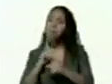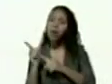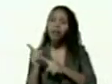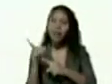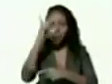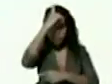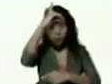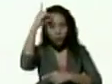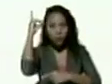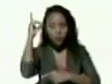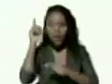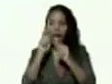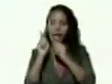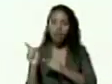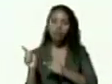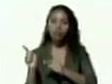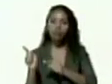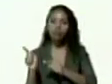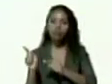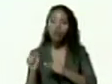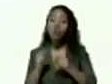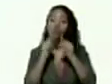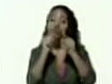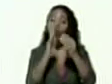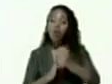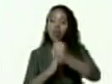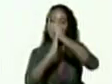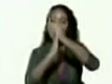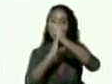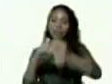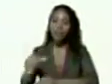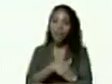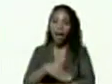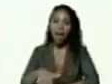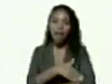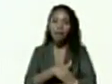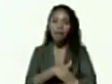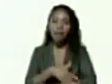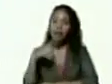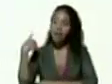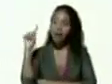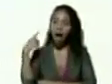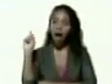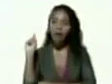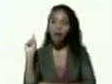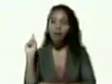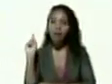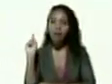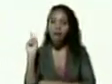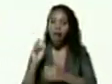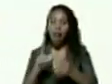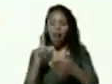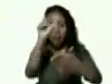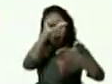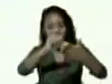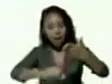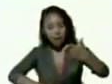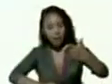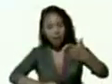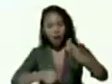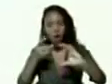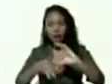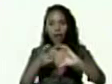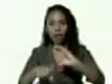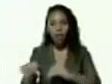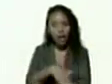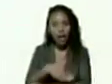precisamente si tú eres líder de calle y tienes la lista de los que están carnetizados en